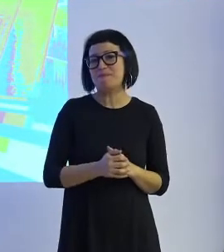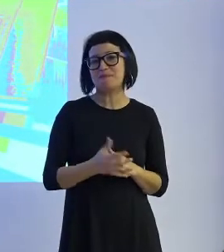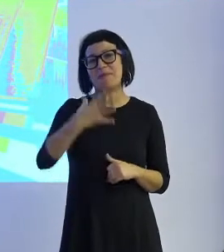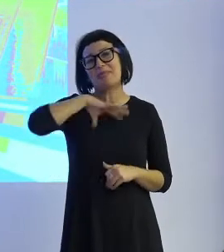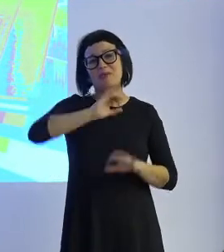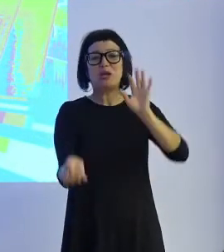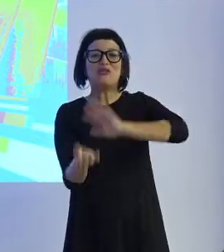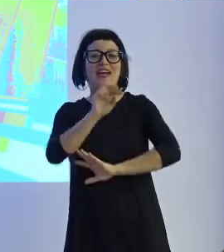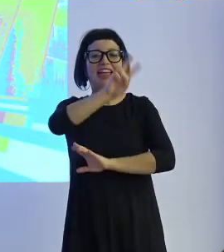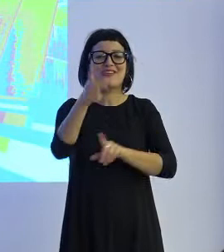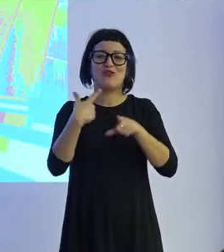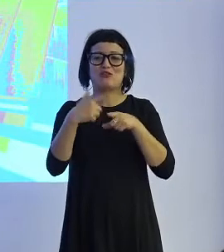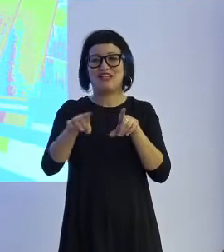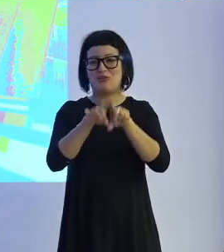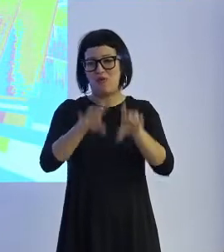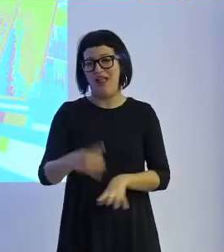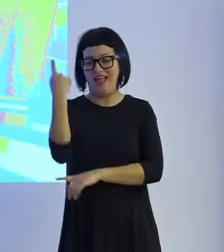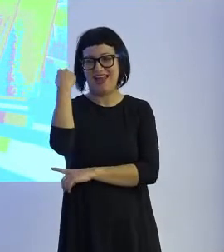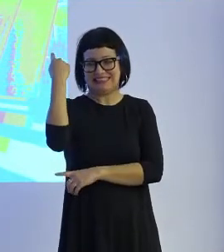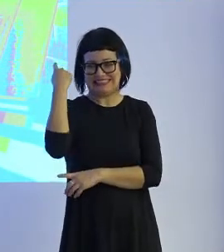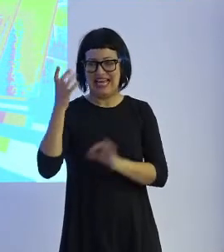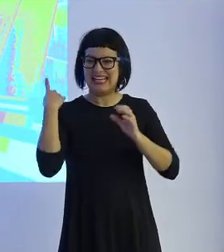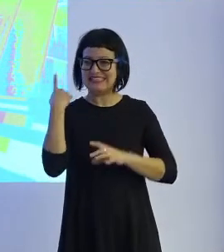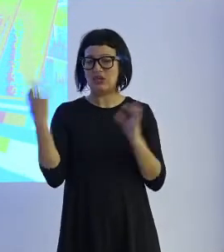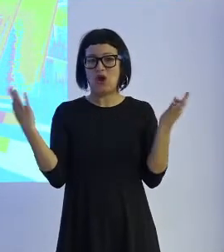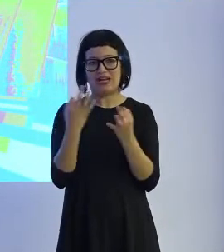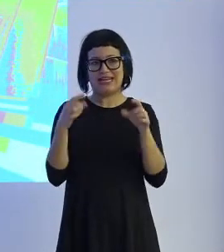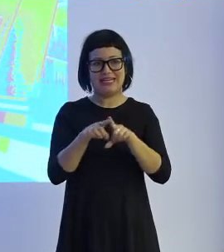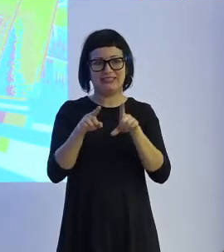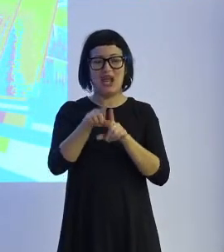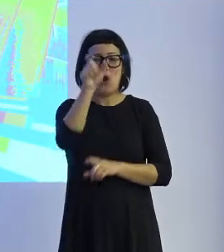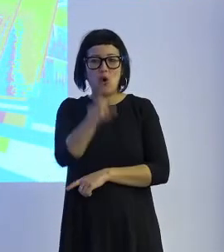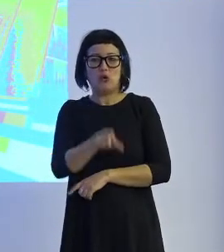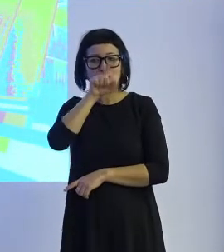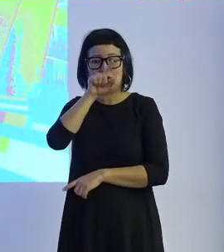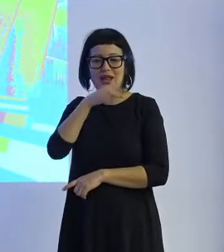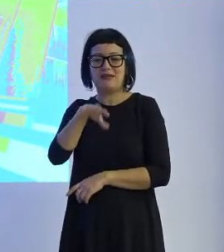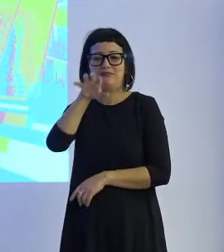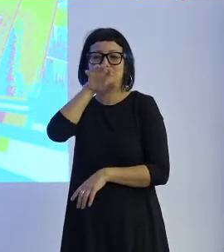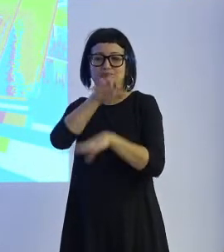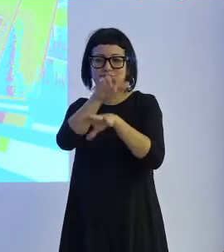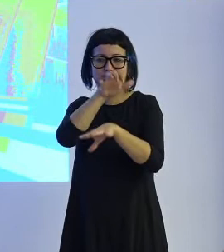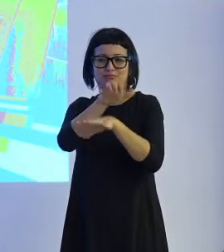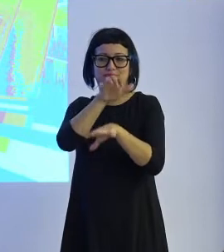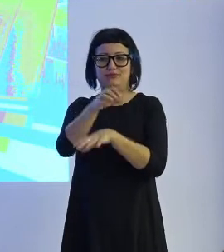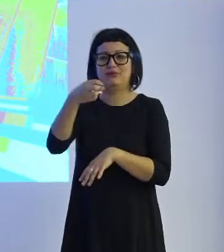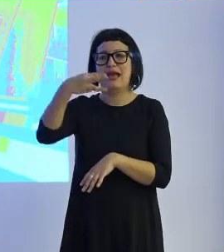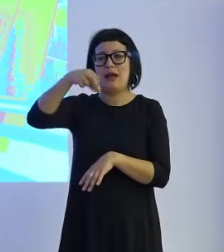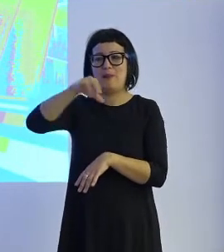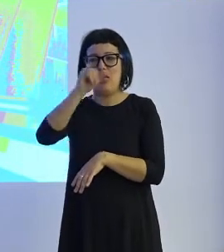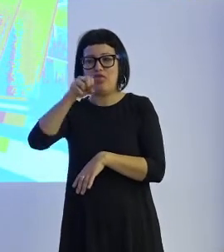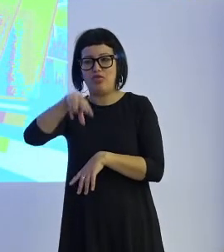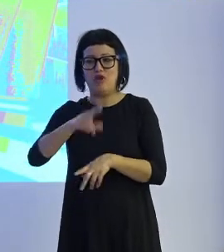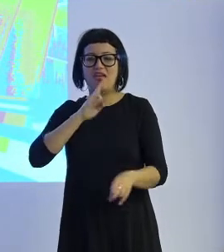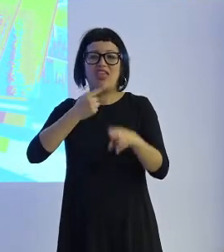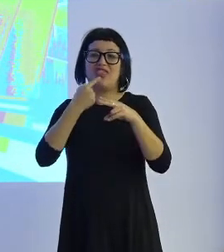pueden suceder cosas también como esta otra. Esto es un tuitero que se mofa o se burla de Amazon refiriéndose